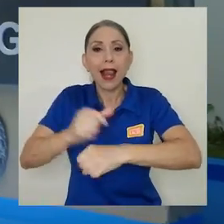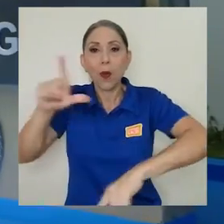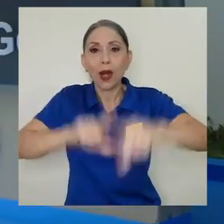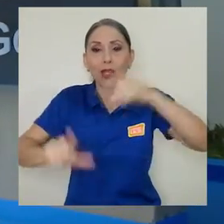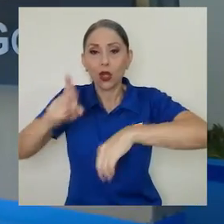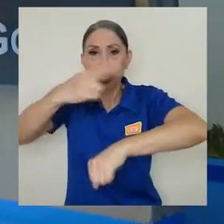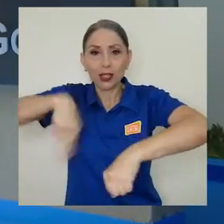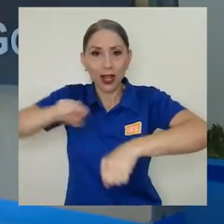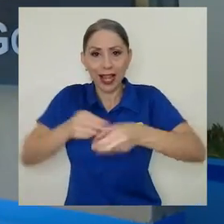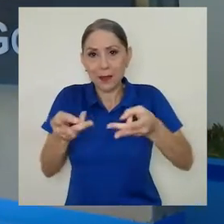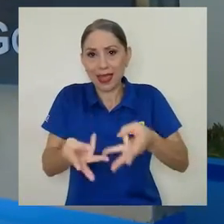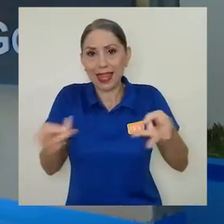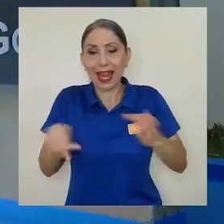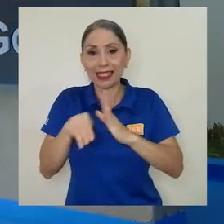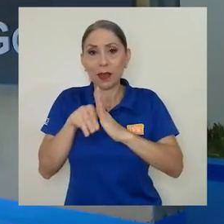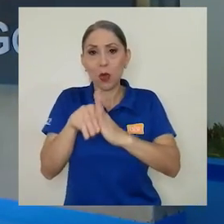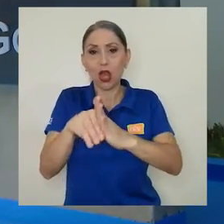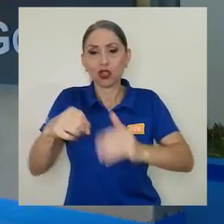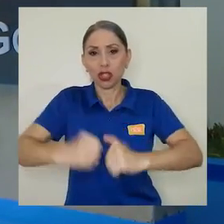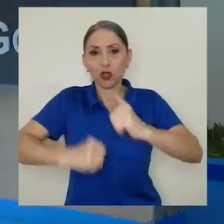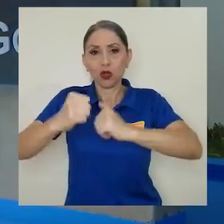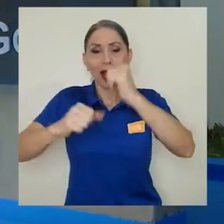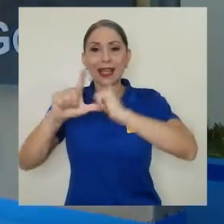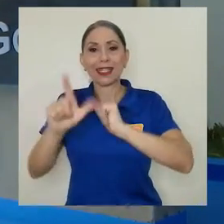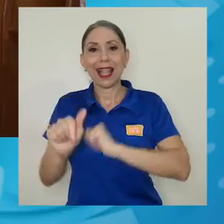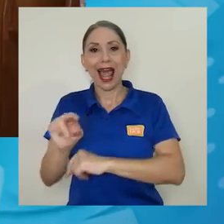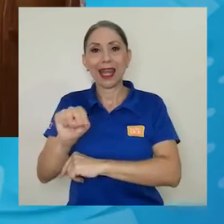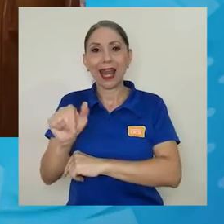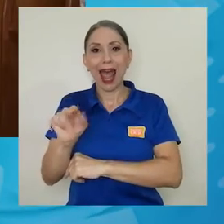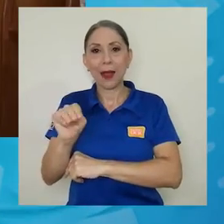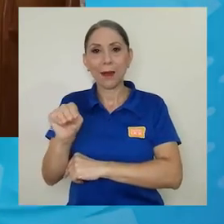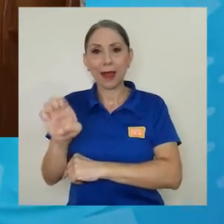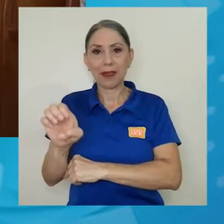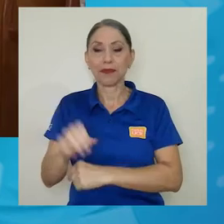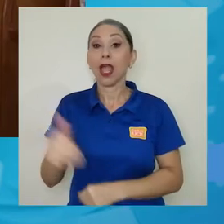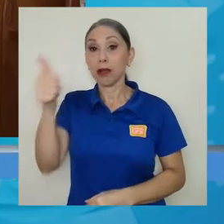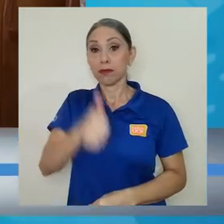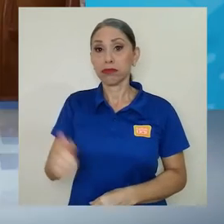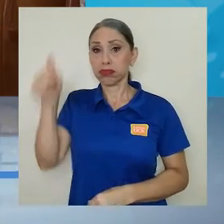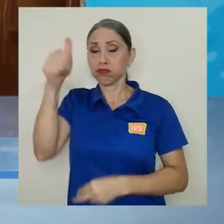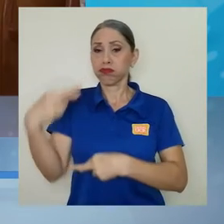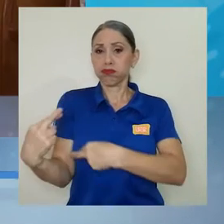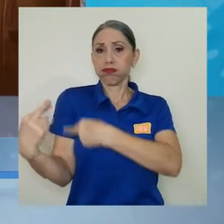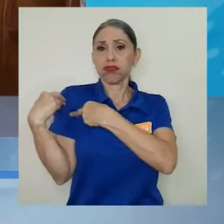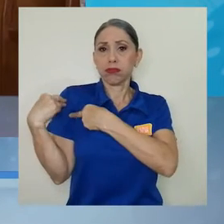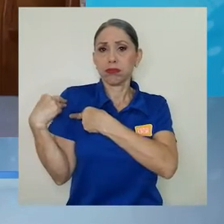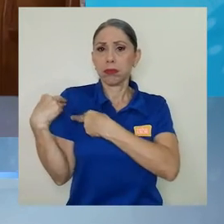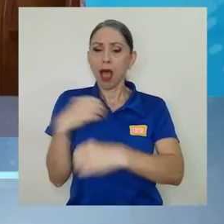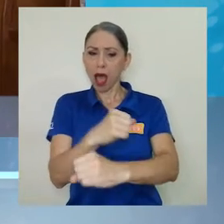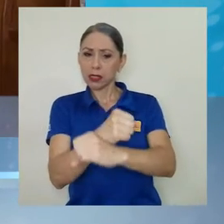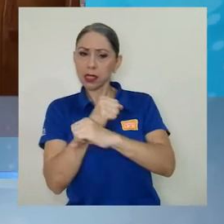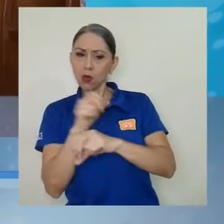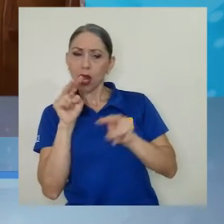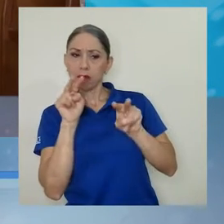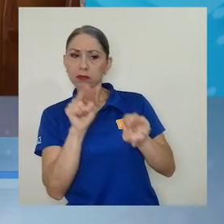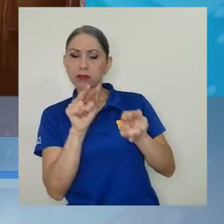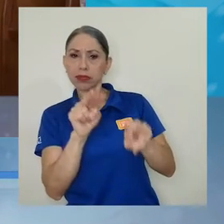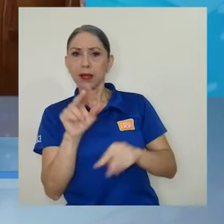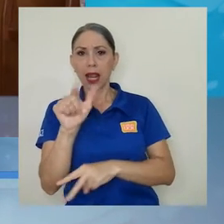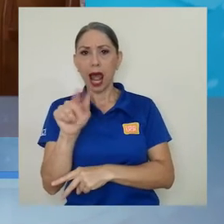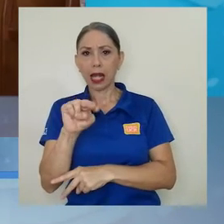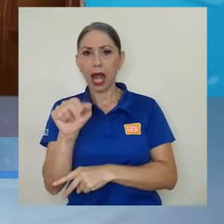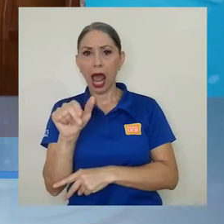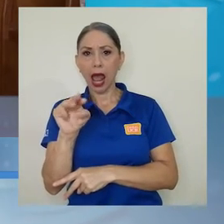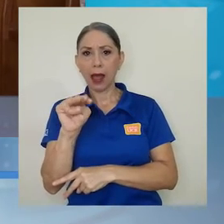Nacional de Materiales y Modelos Estructurales, la ANAME. La rectoría tiene una responsabilidad en asegurar que la ANAME está haciendo su trabajo de la